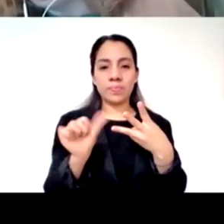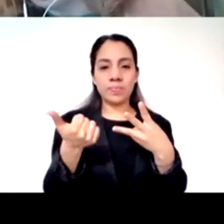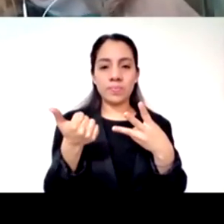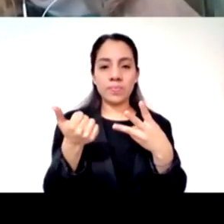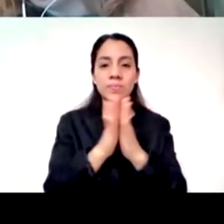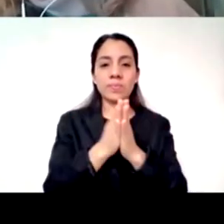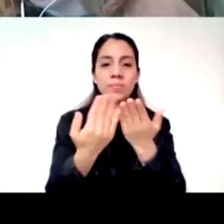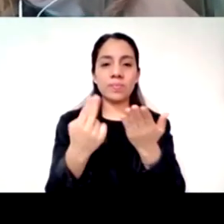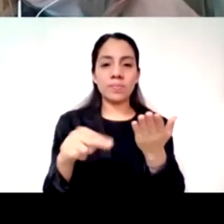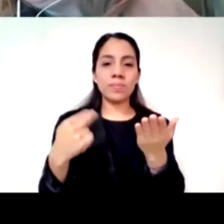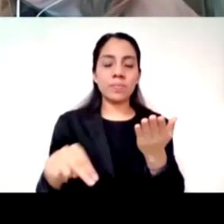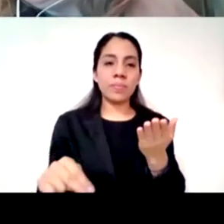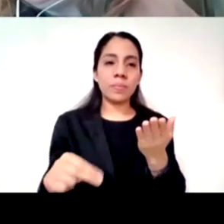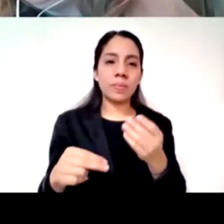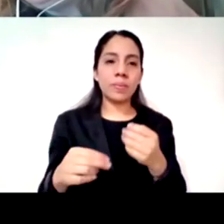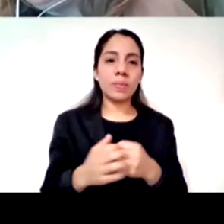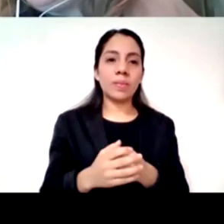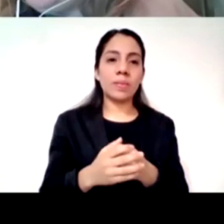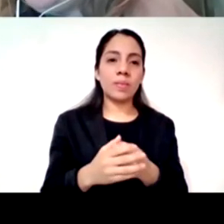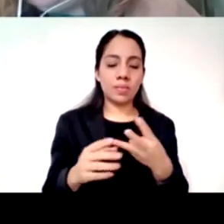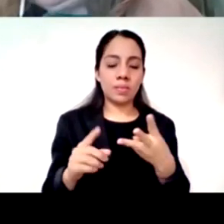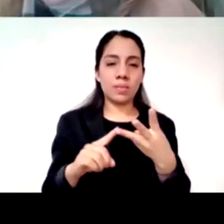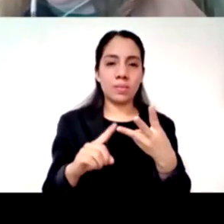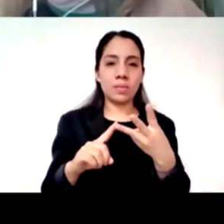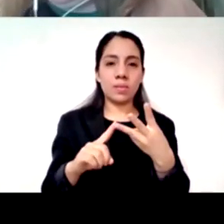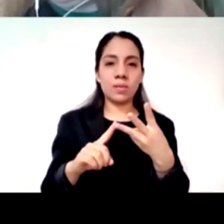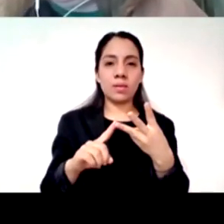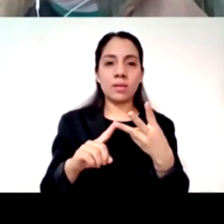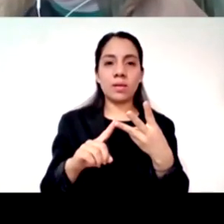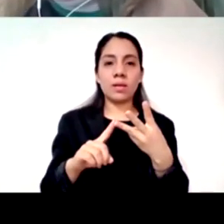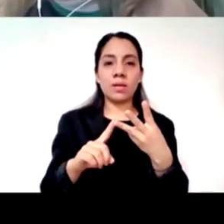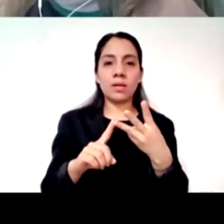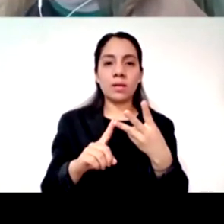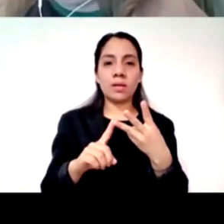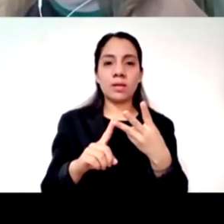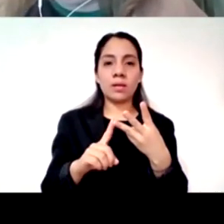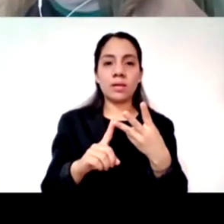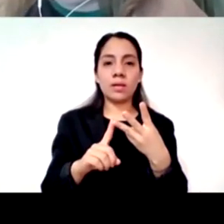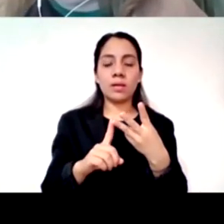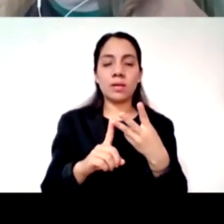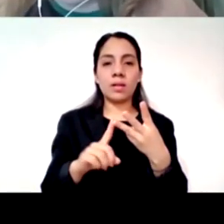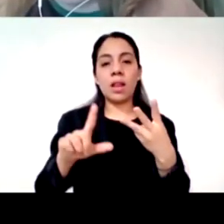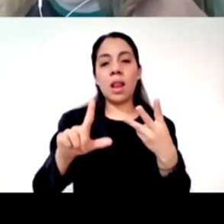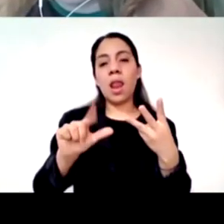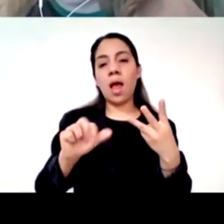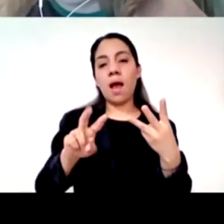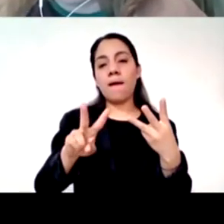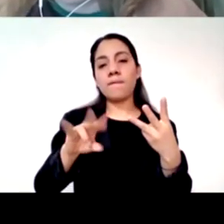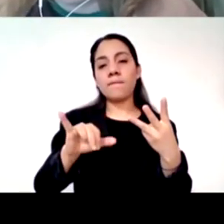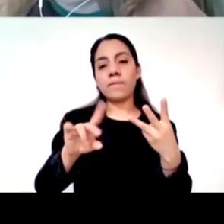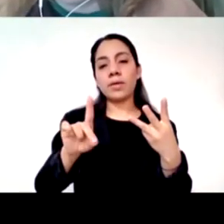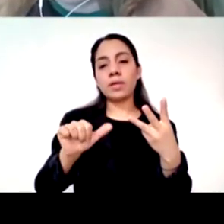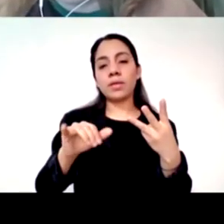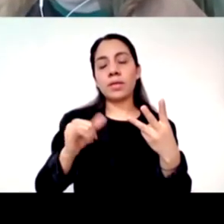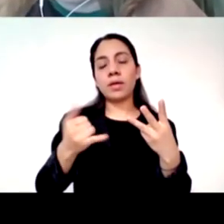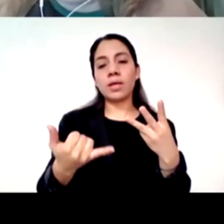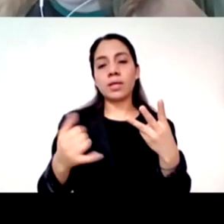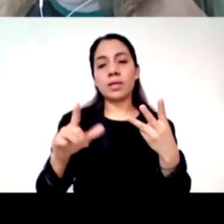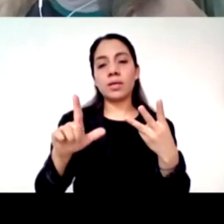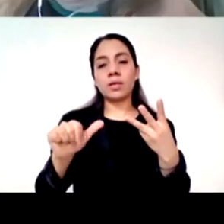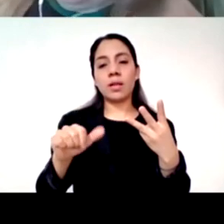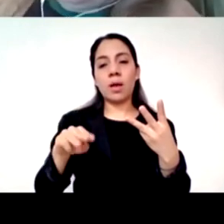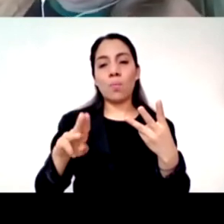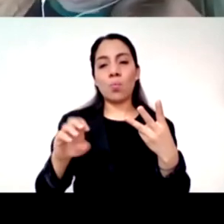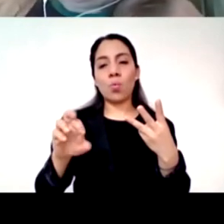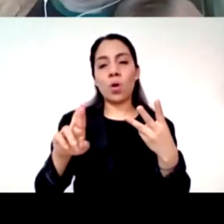tu micro gracias hablé del libro tibetano de la vida y la muerte es bastante complejo y ahorita se aparece